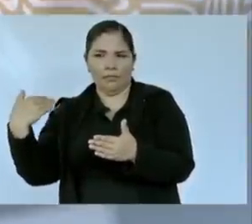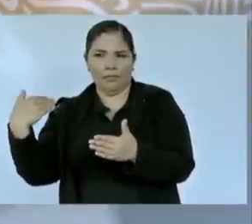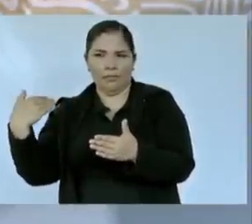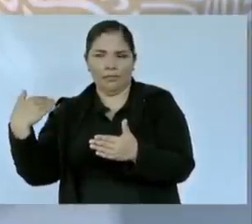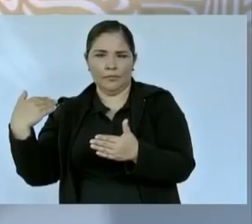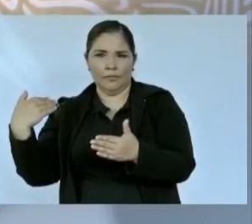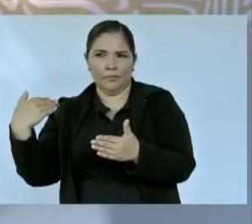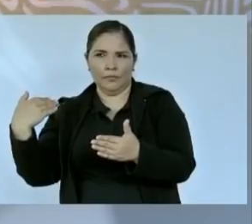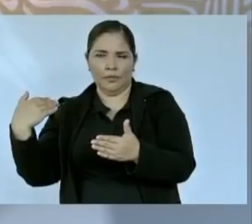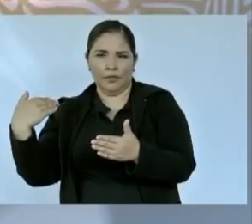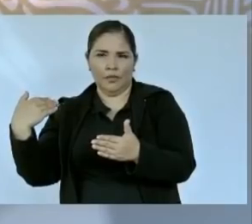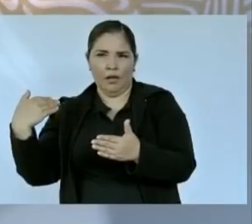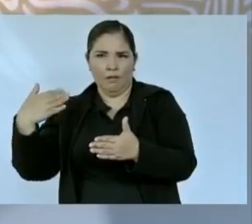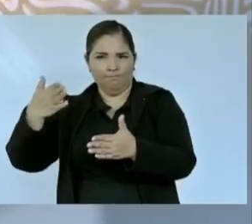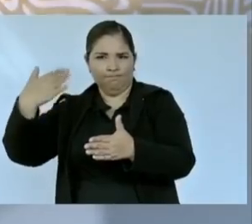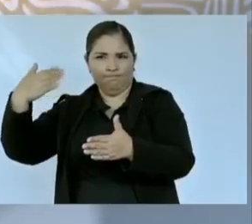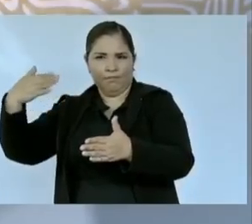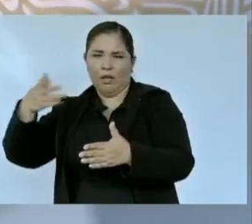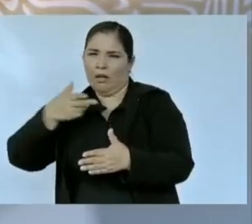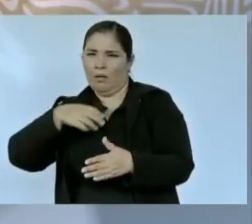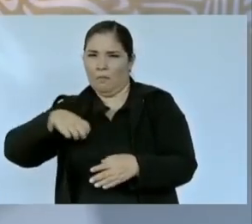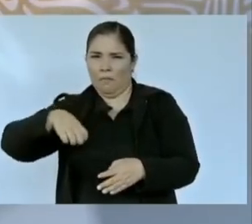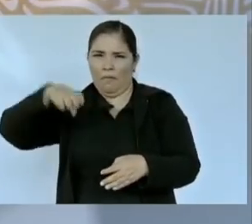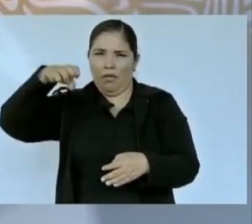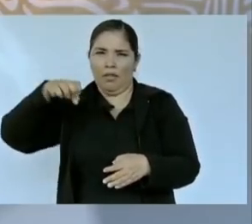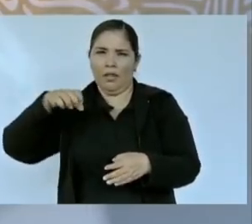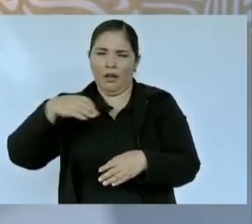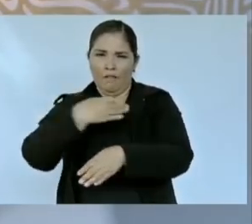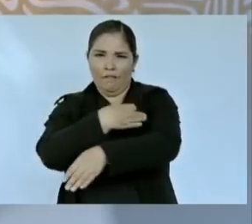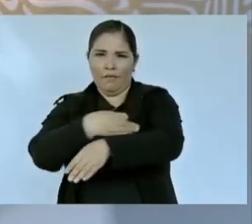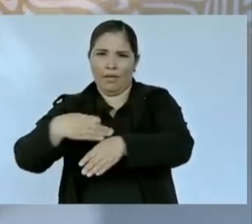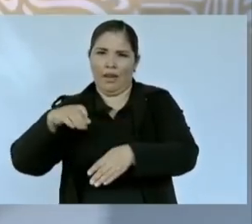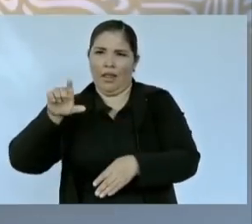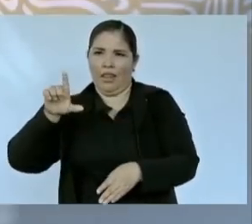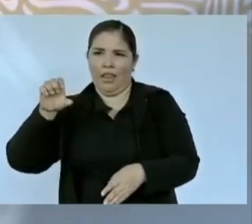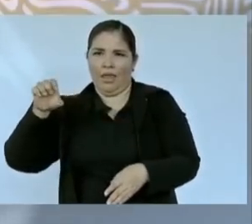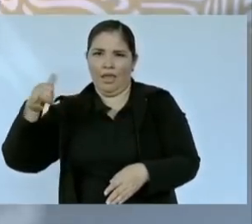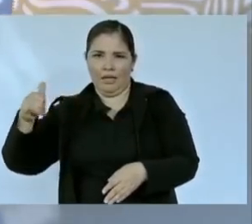viejo de los ley el